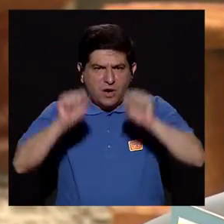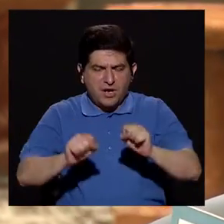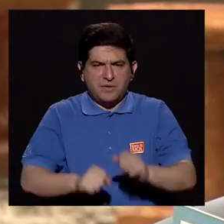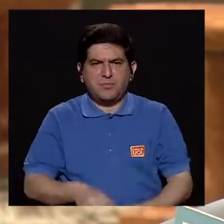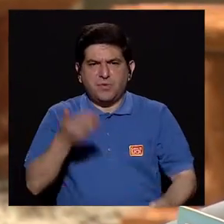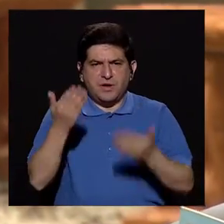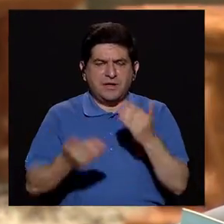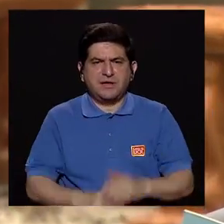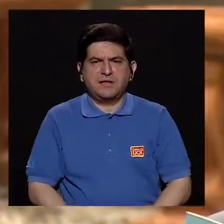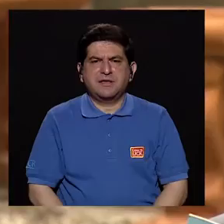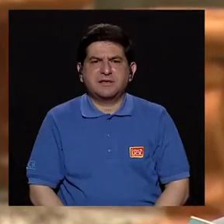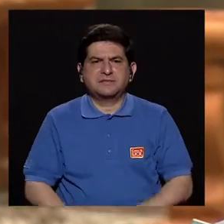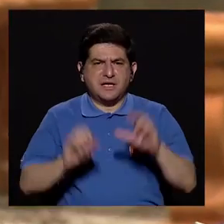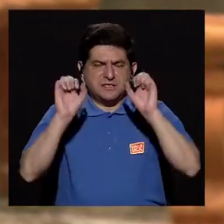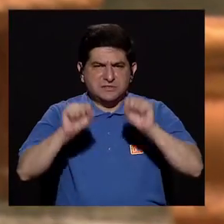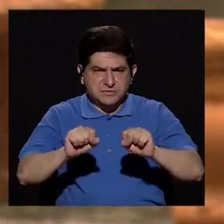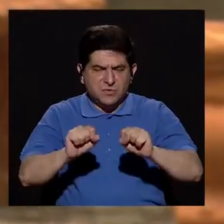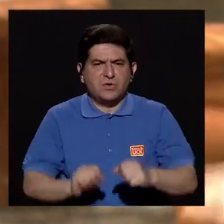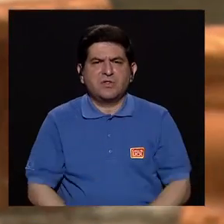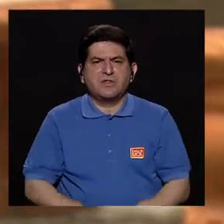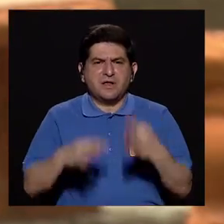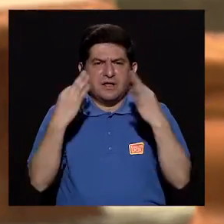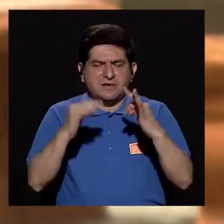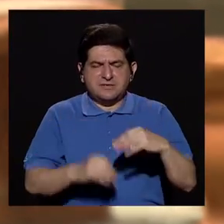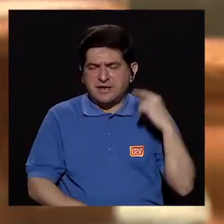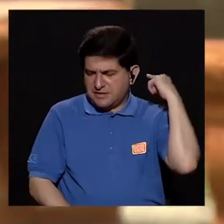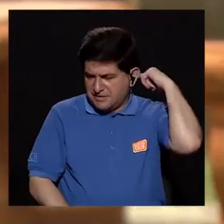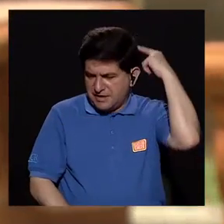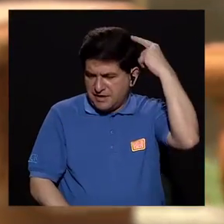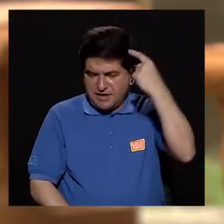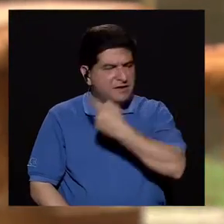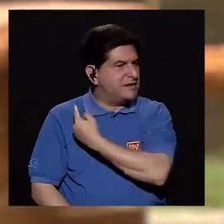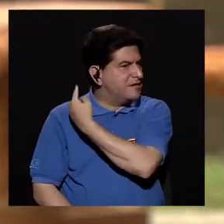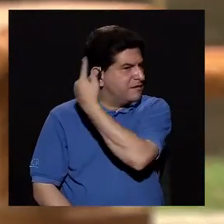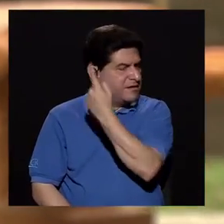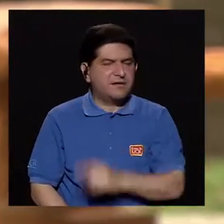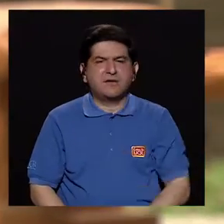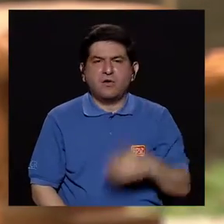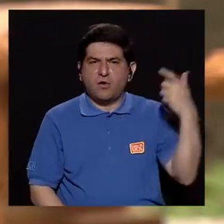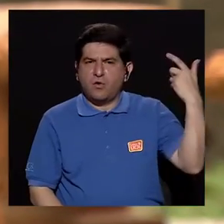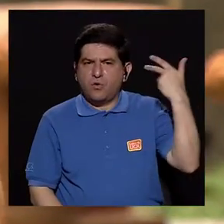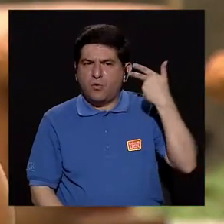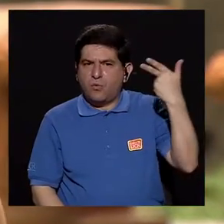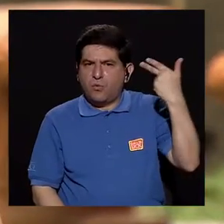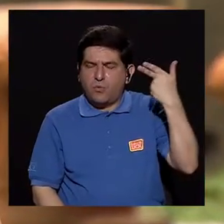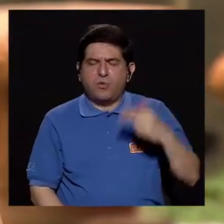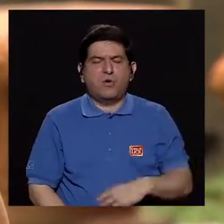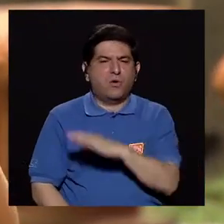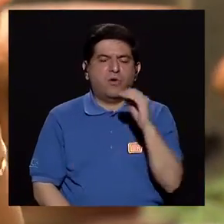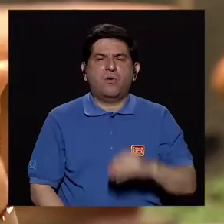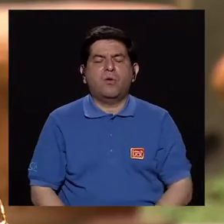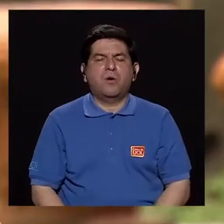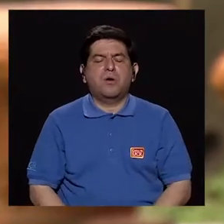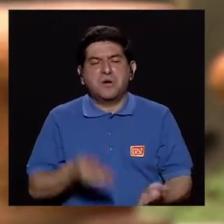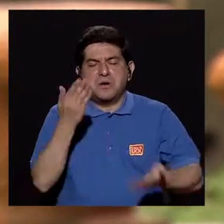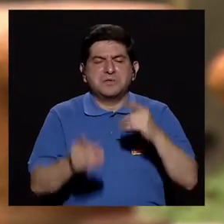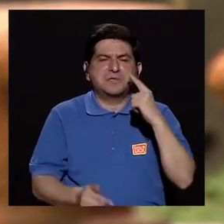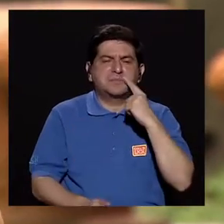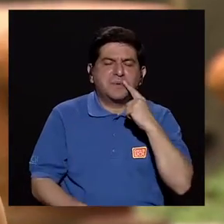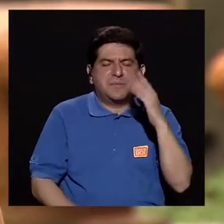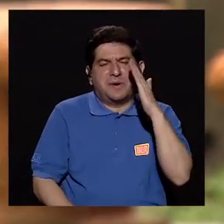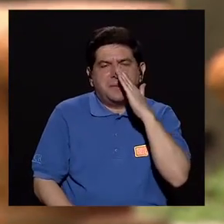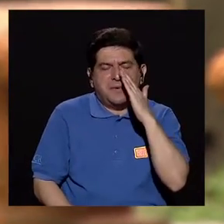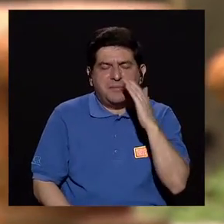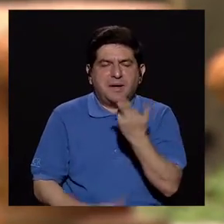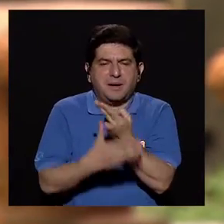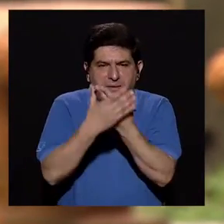puede hacerse carriles en el cabello para verse la piel cabelluda o le dice a su hermano, a su mamá, a su pareja